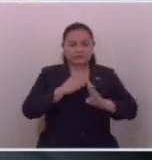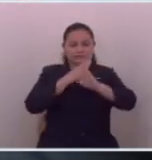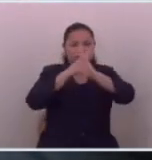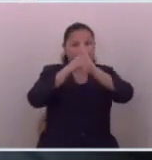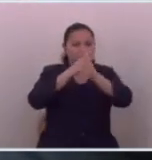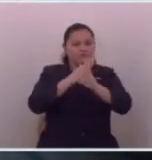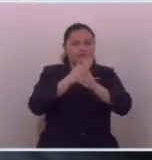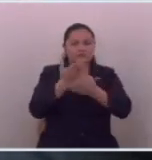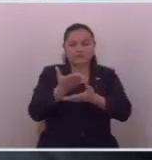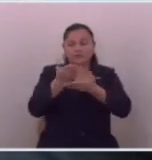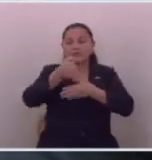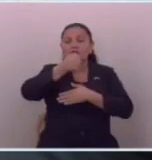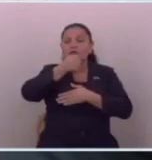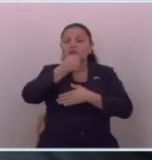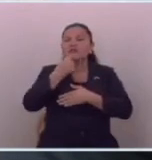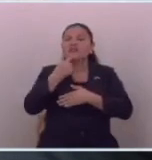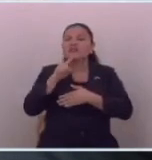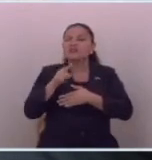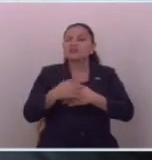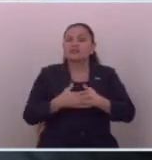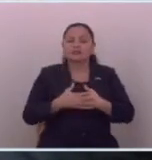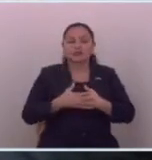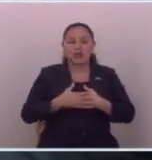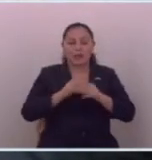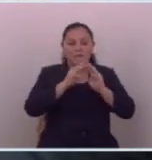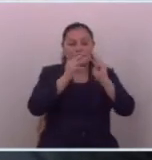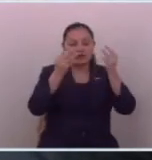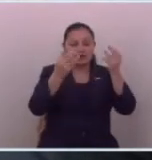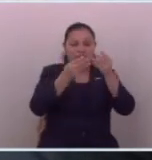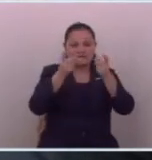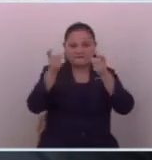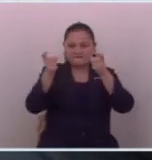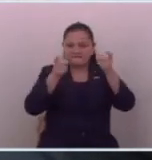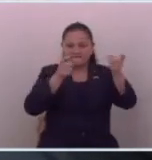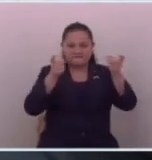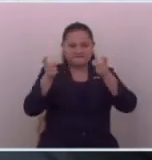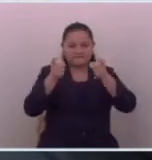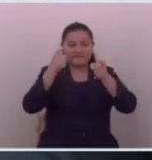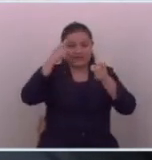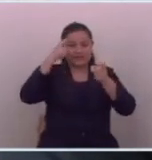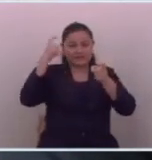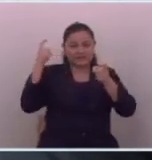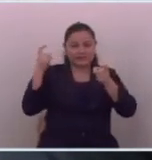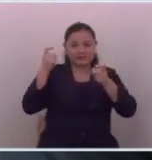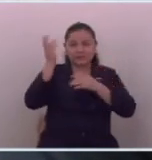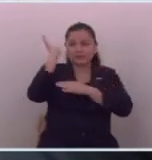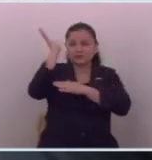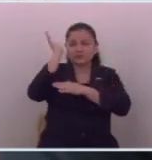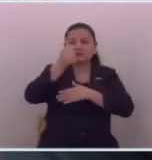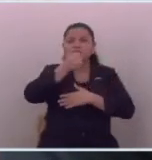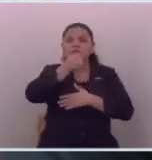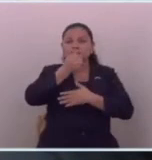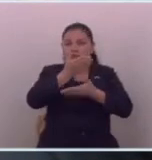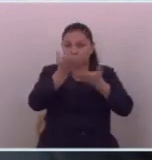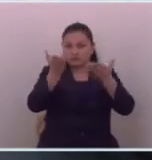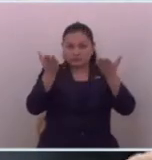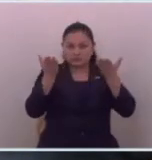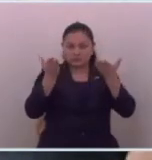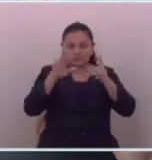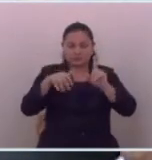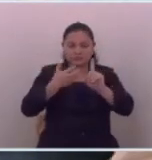le daban el micrófono a las pandillas todos recordamos la conferencia de prensa que daban